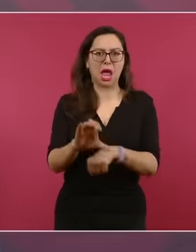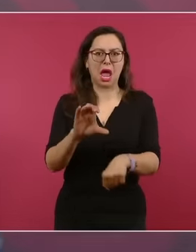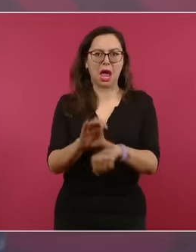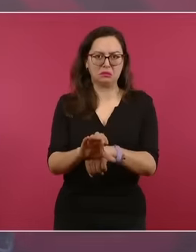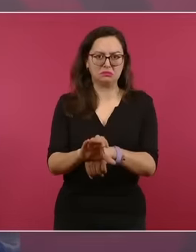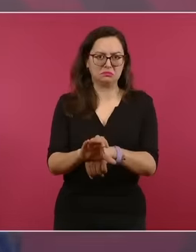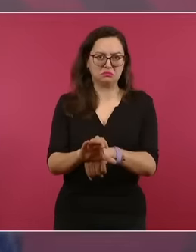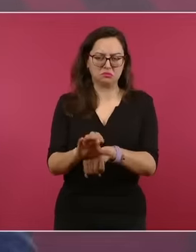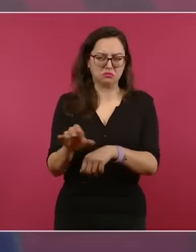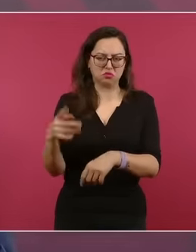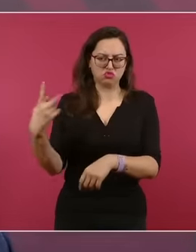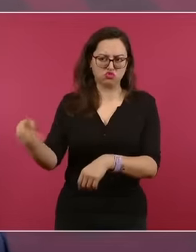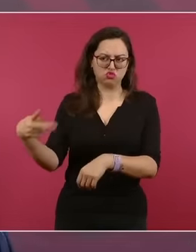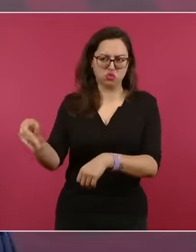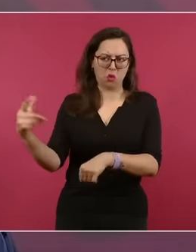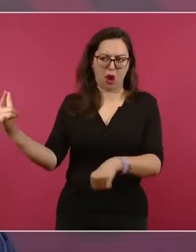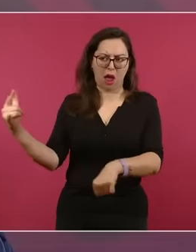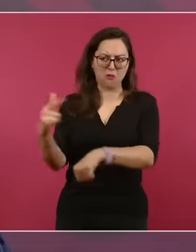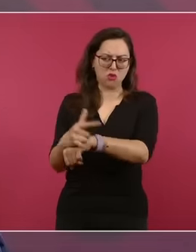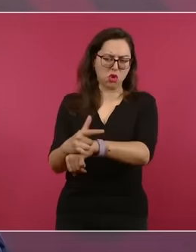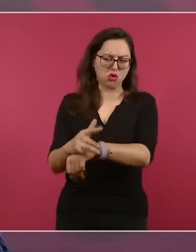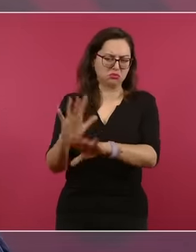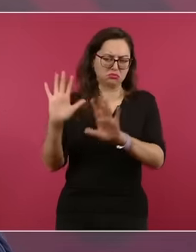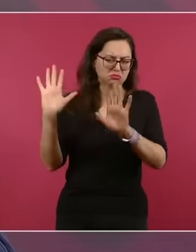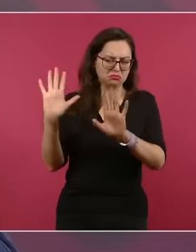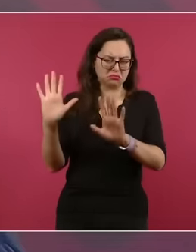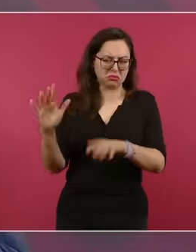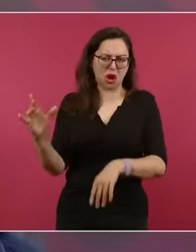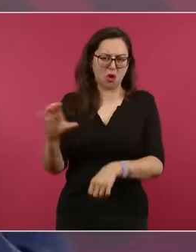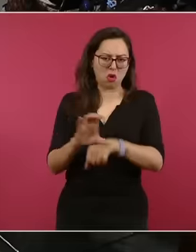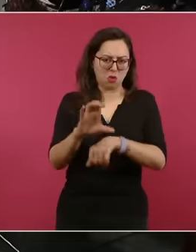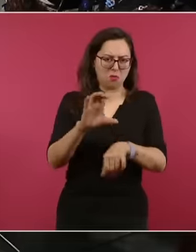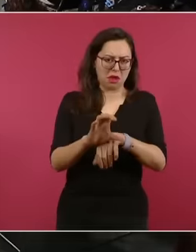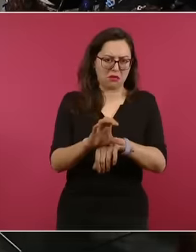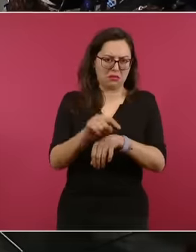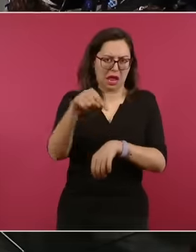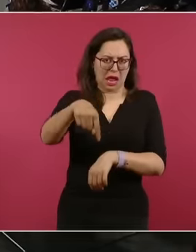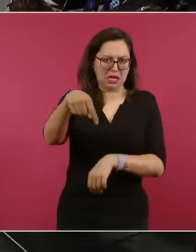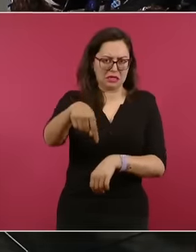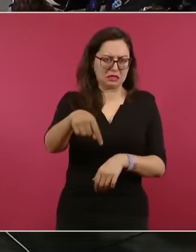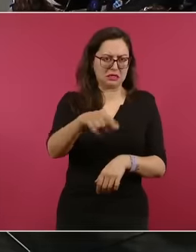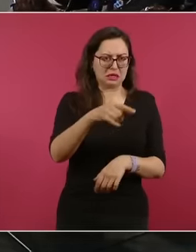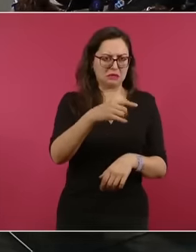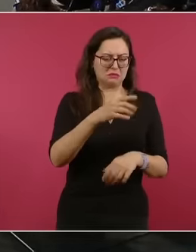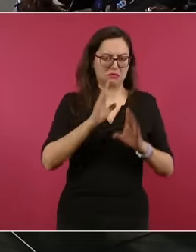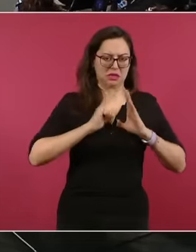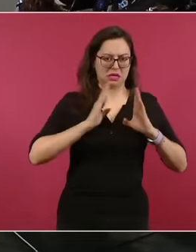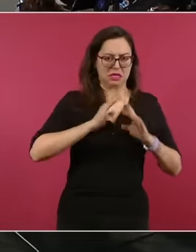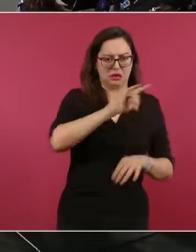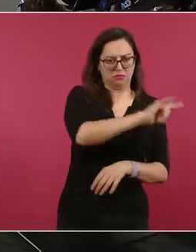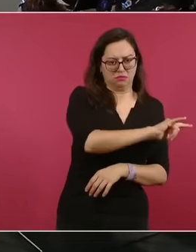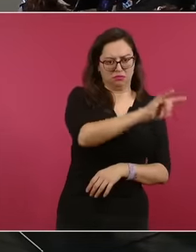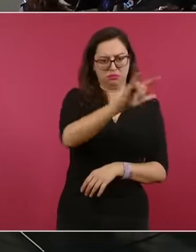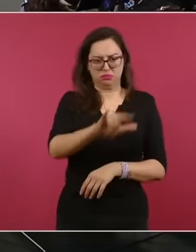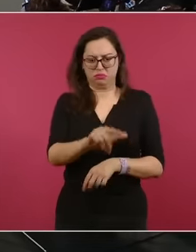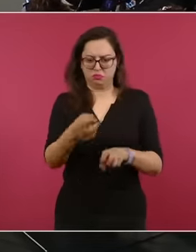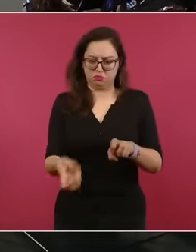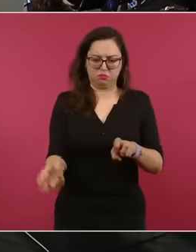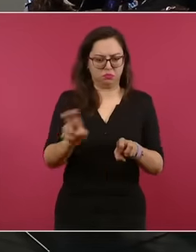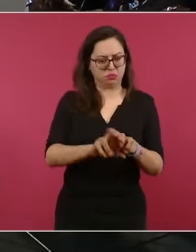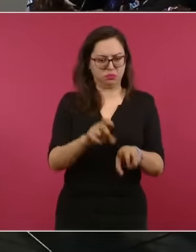O en avión comercial, bueno, pero no nos metamos.